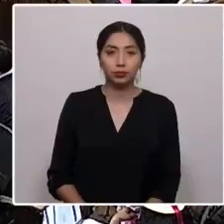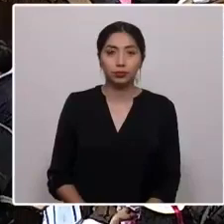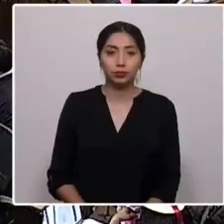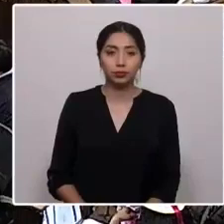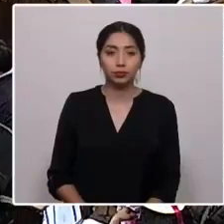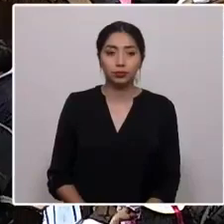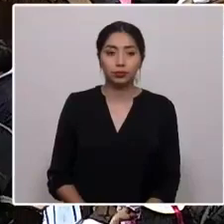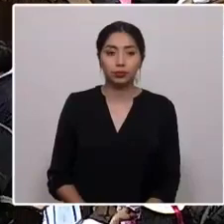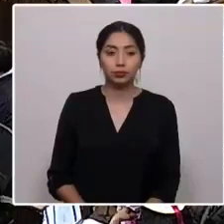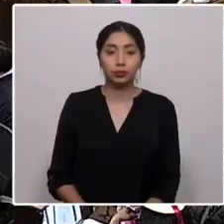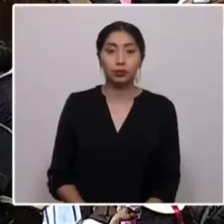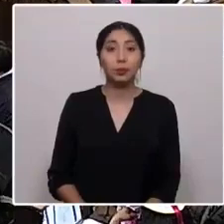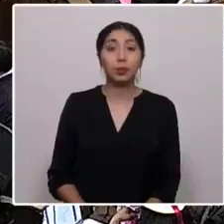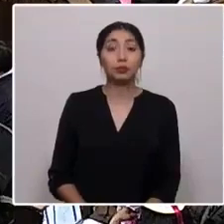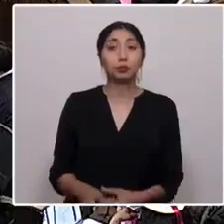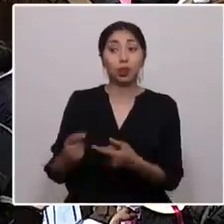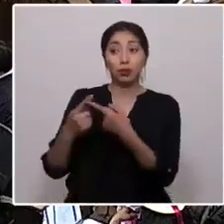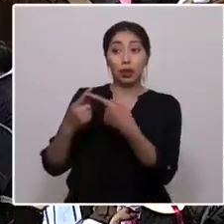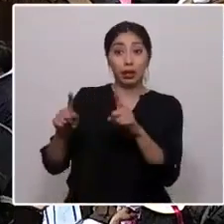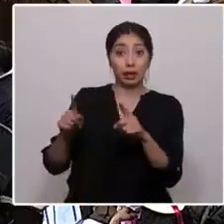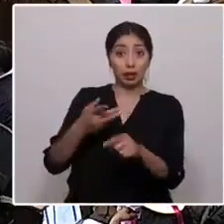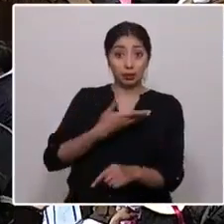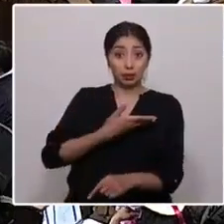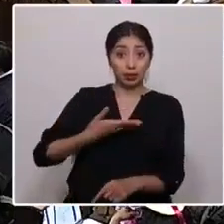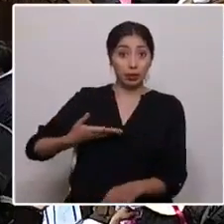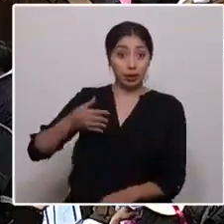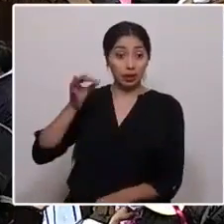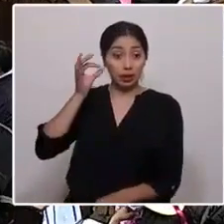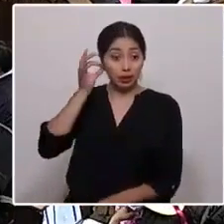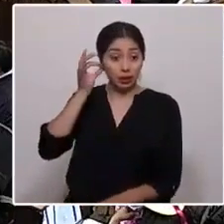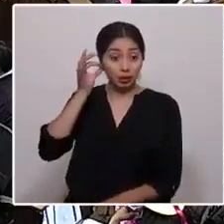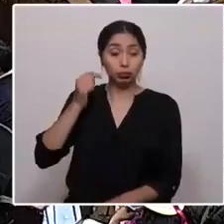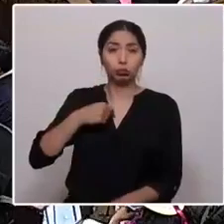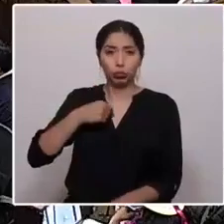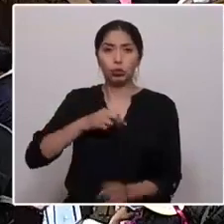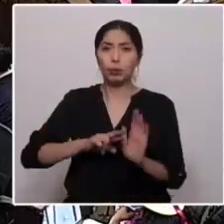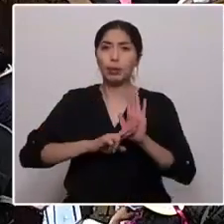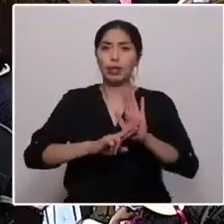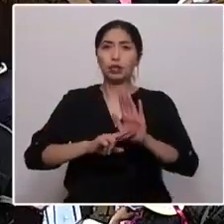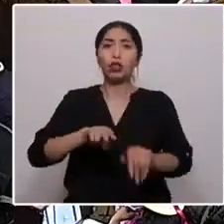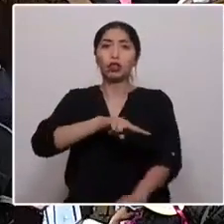A diferencia de la Presidenta, yo toco con Iván Boshallero, que representa el norte de Chile.